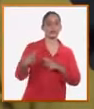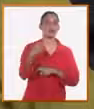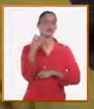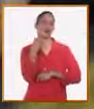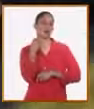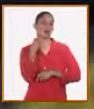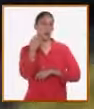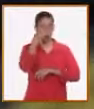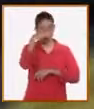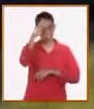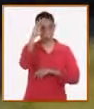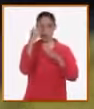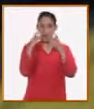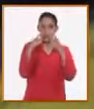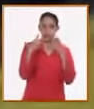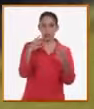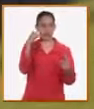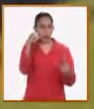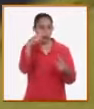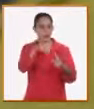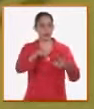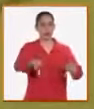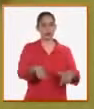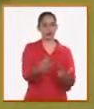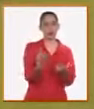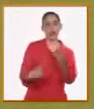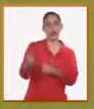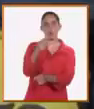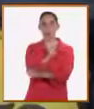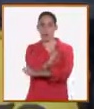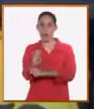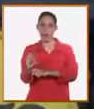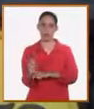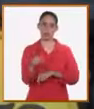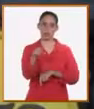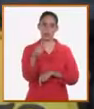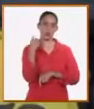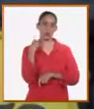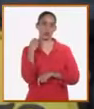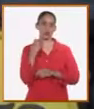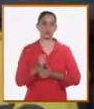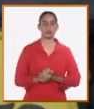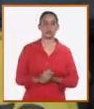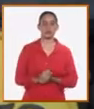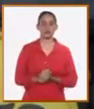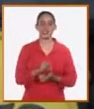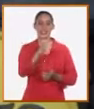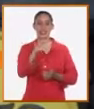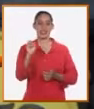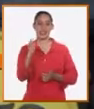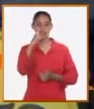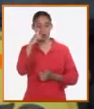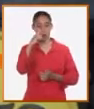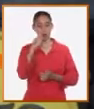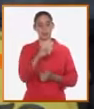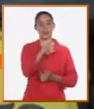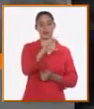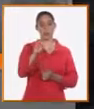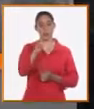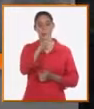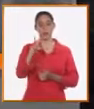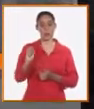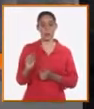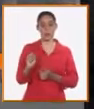cubana, es la misión y objetivo de los maestros roneros. El 30 de noviembre de 2022, la UNESCO nos